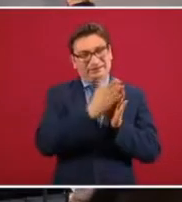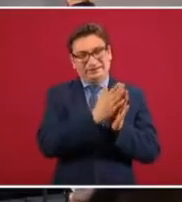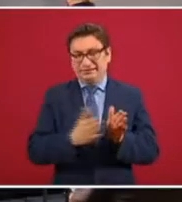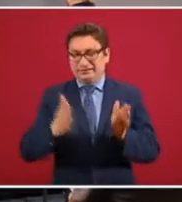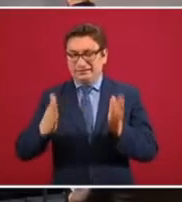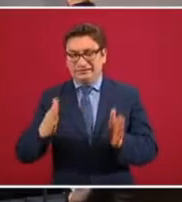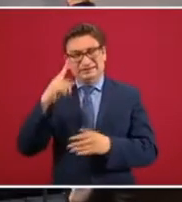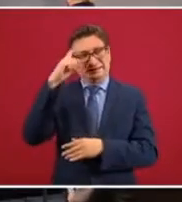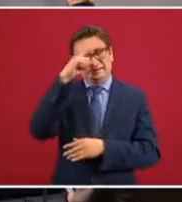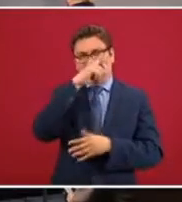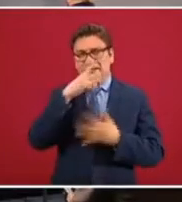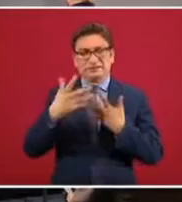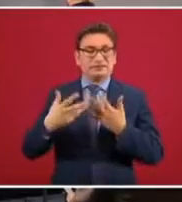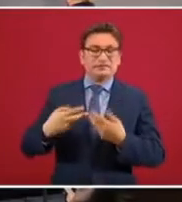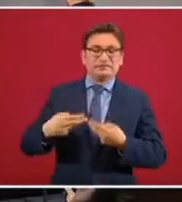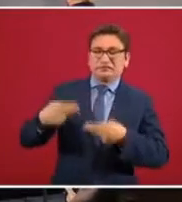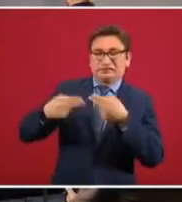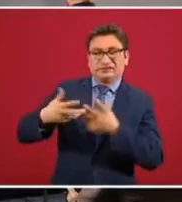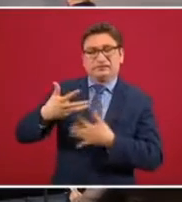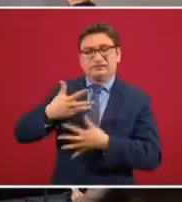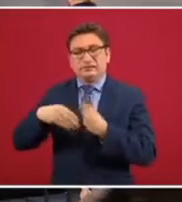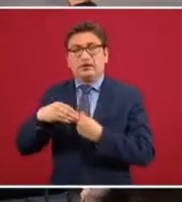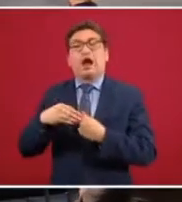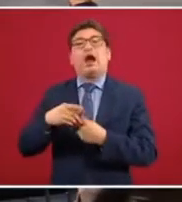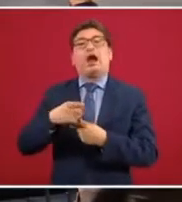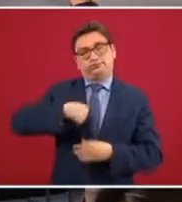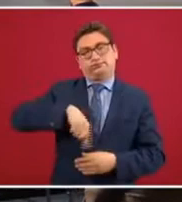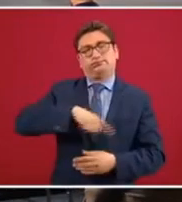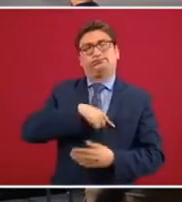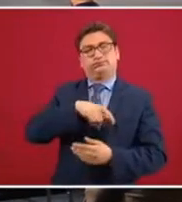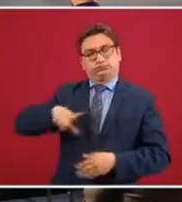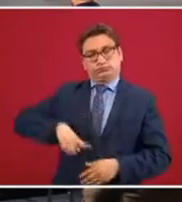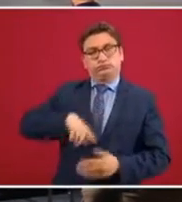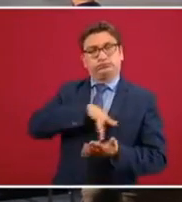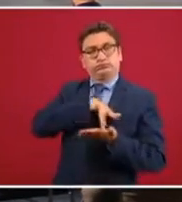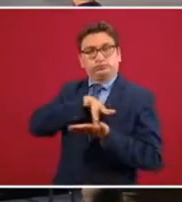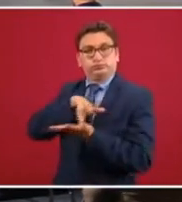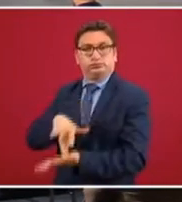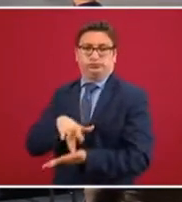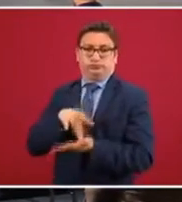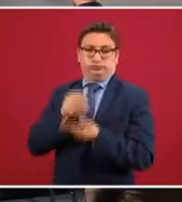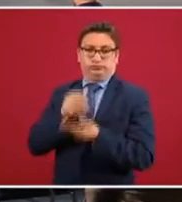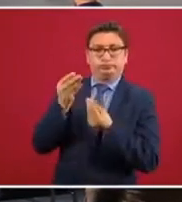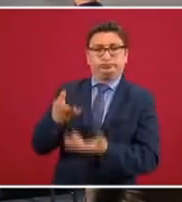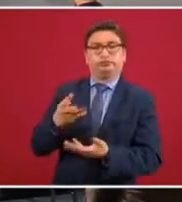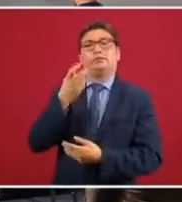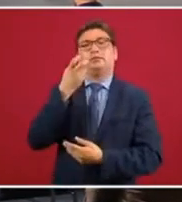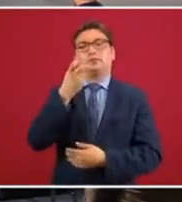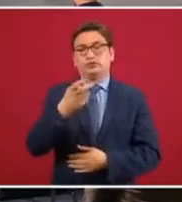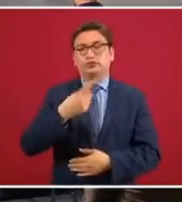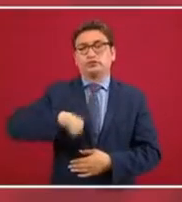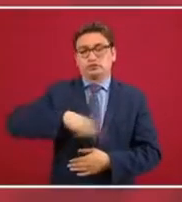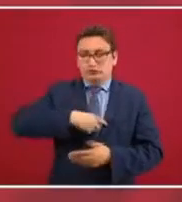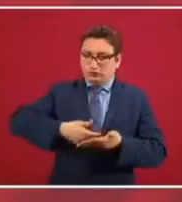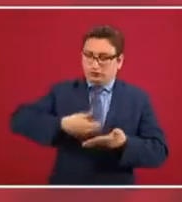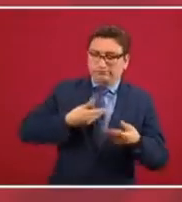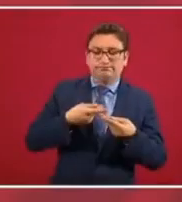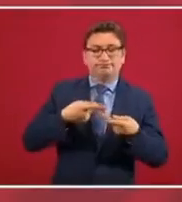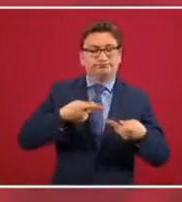apoyo. Hoy nosotros ya estamos preparando para que,